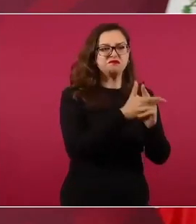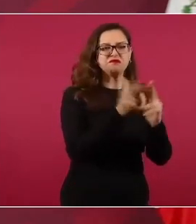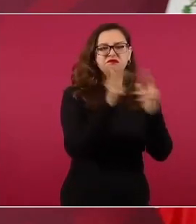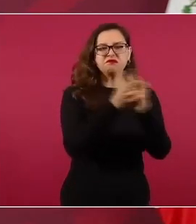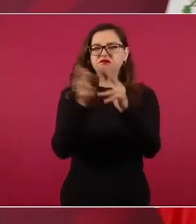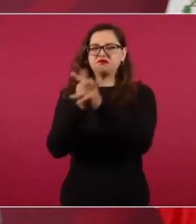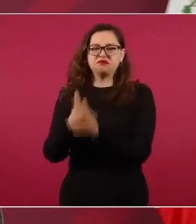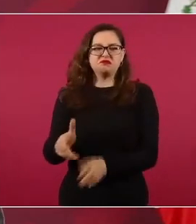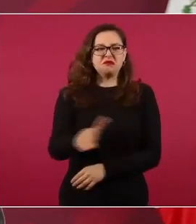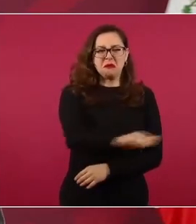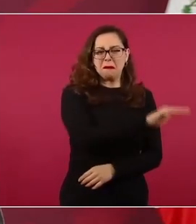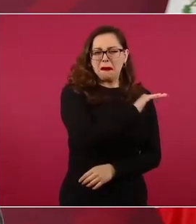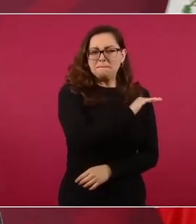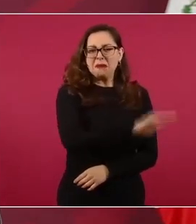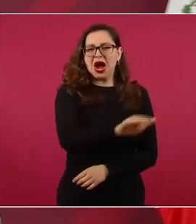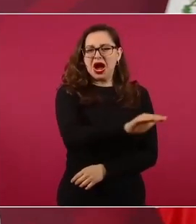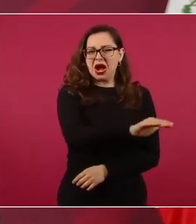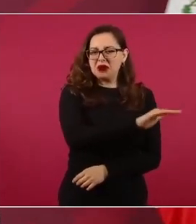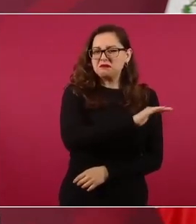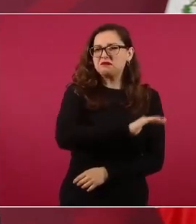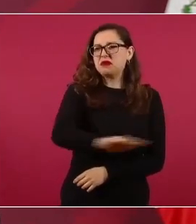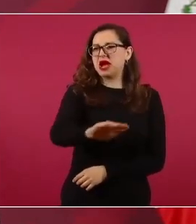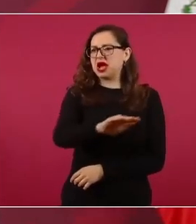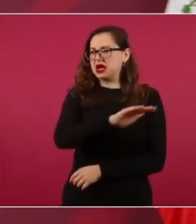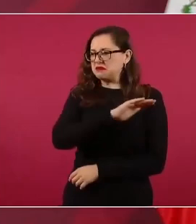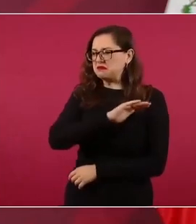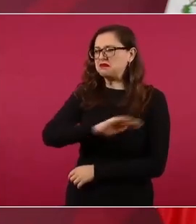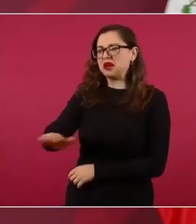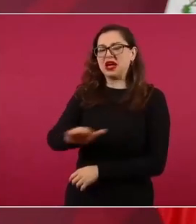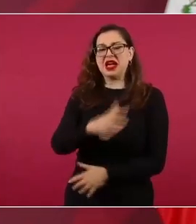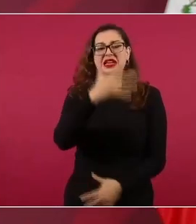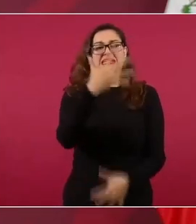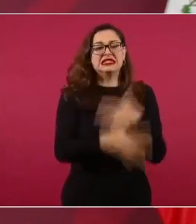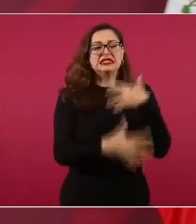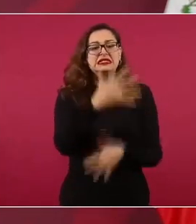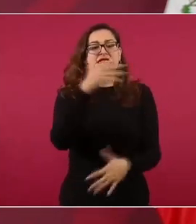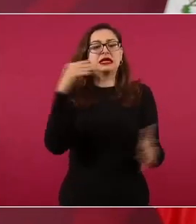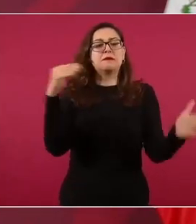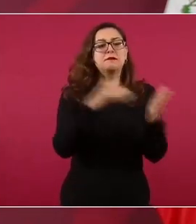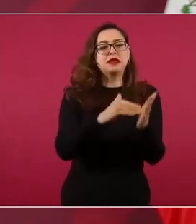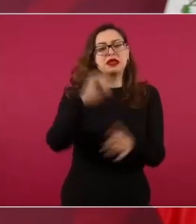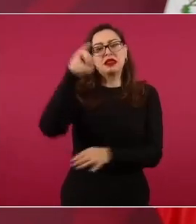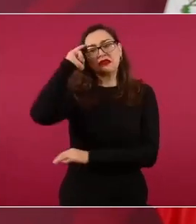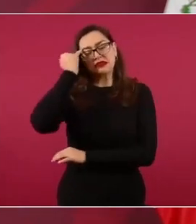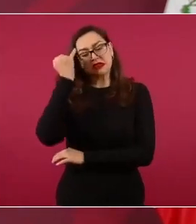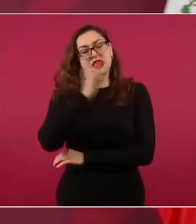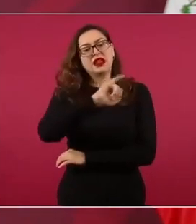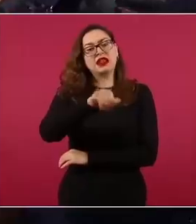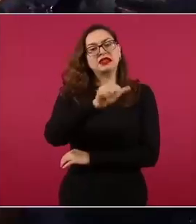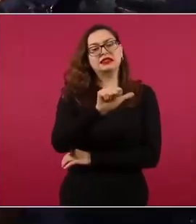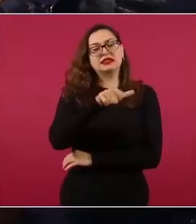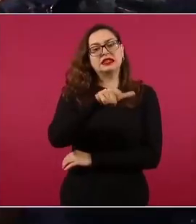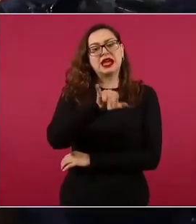llevar a cabo matanzas, 15 mil yaquis asesinados.